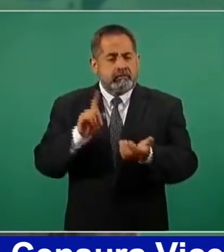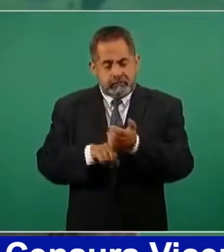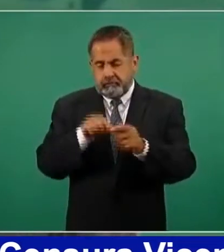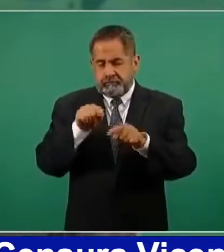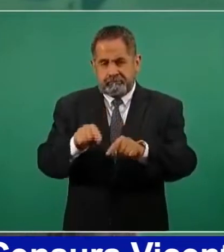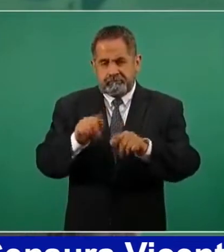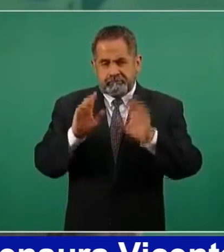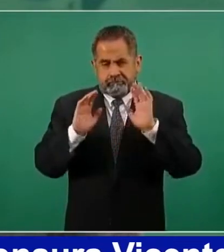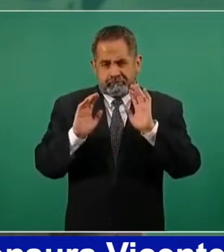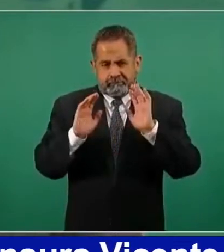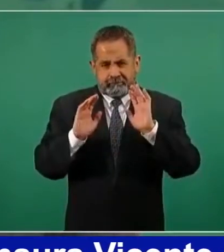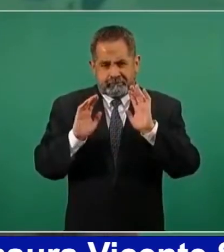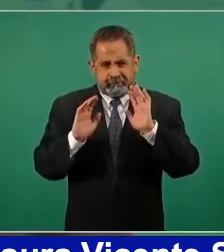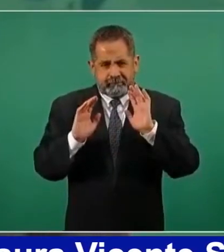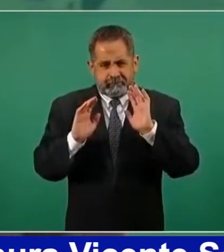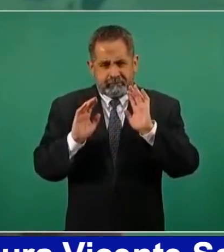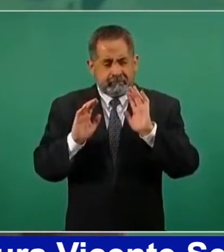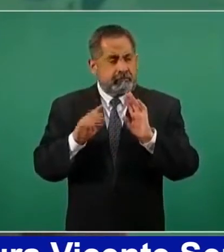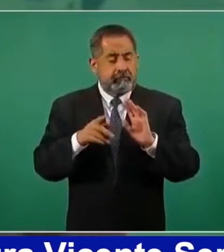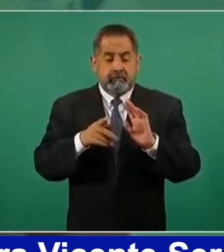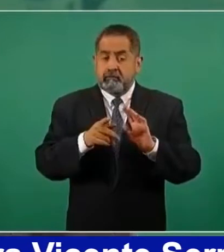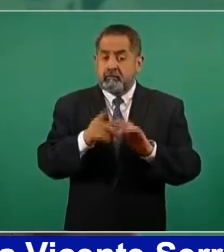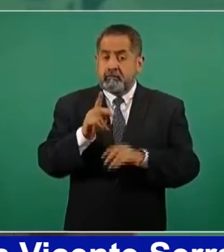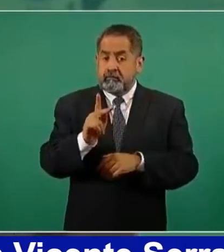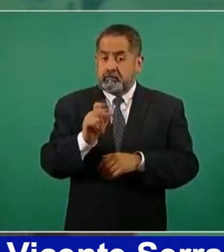del derecho penal.